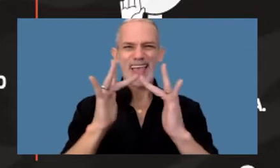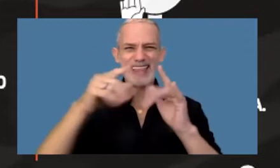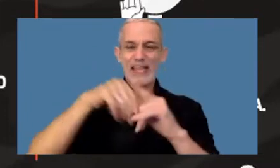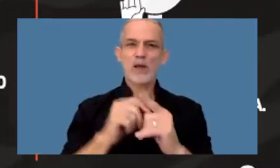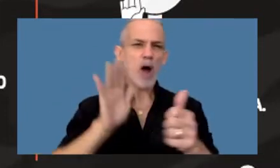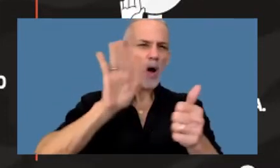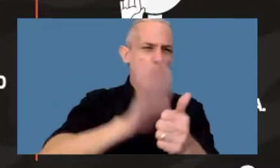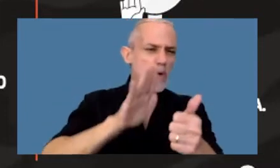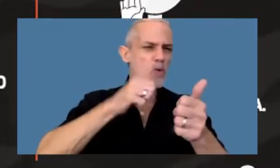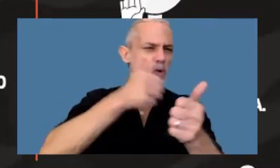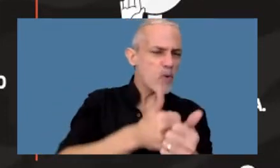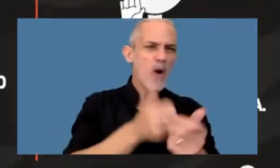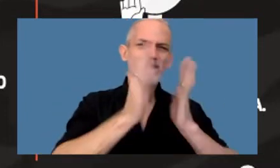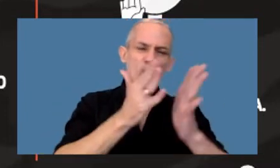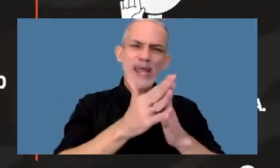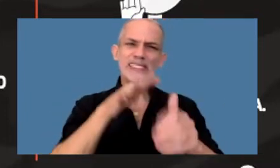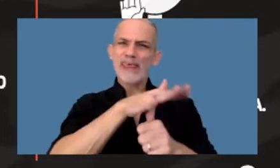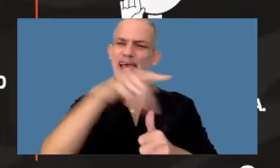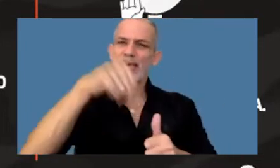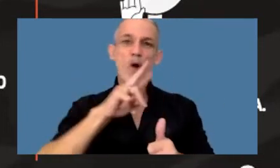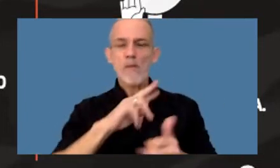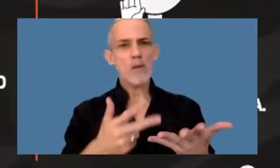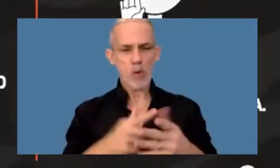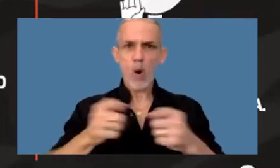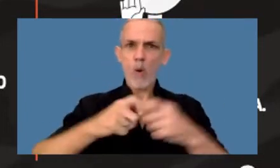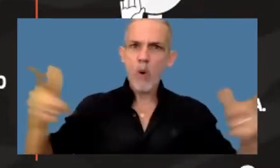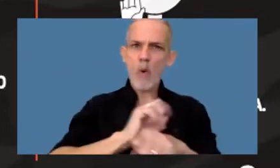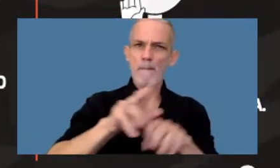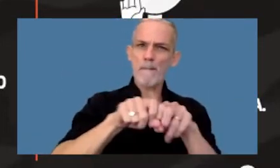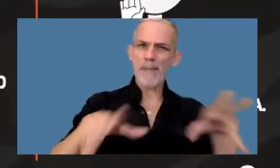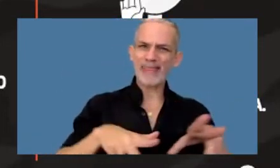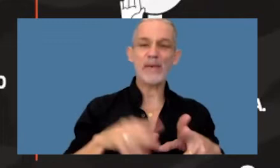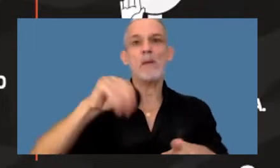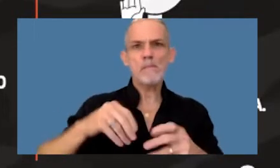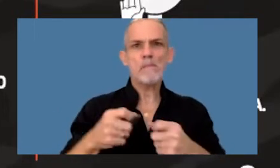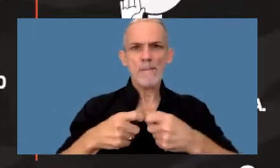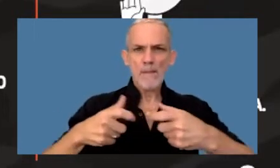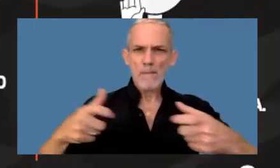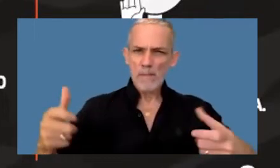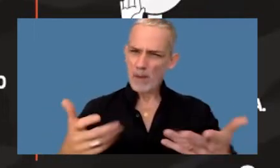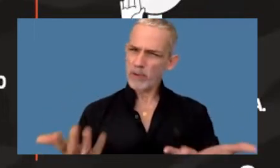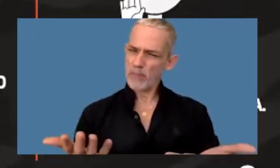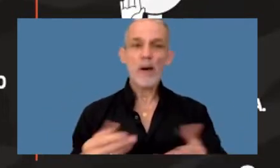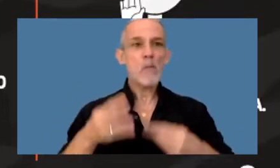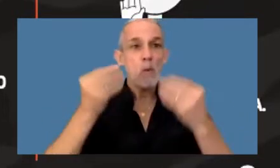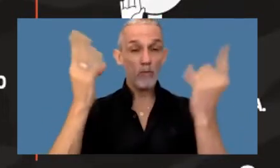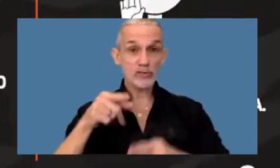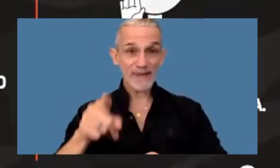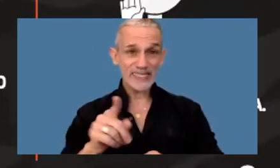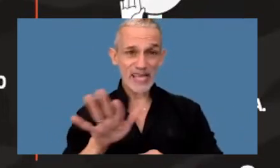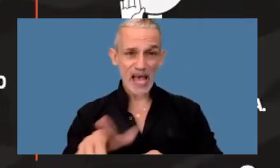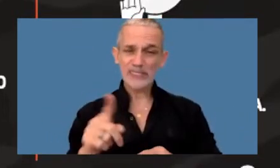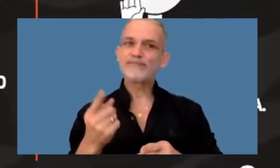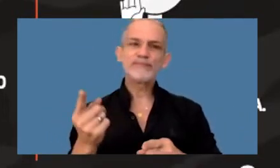ciberacoso y de violencia de género digital explotaron en la pandemia y siguen acelerándose y en muchos casos son